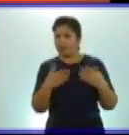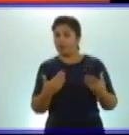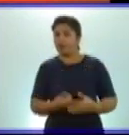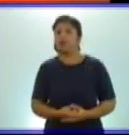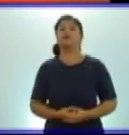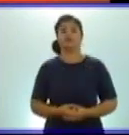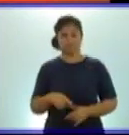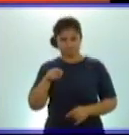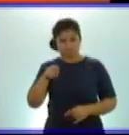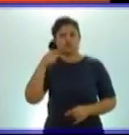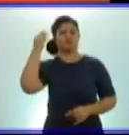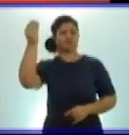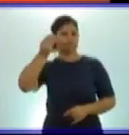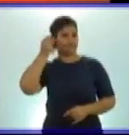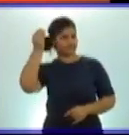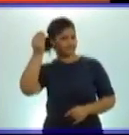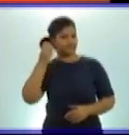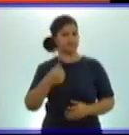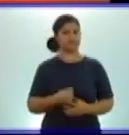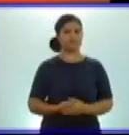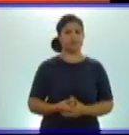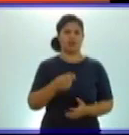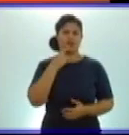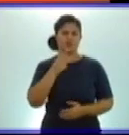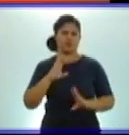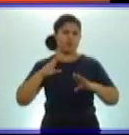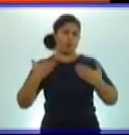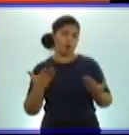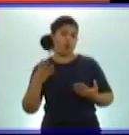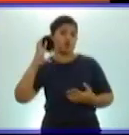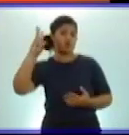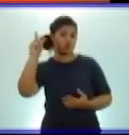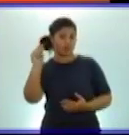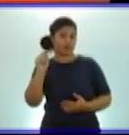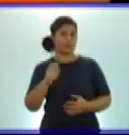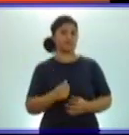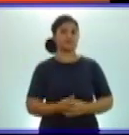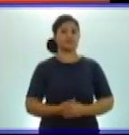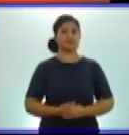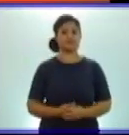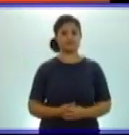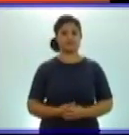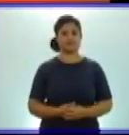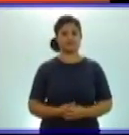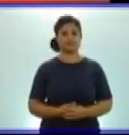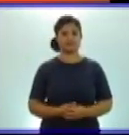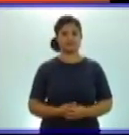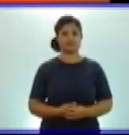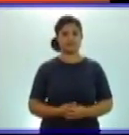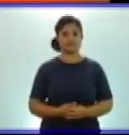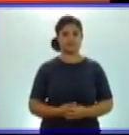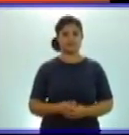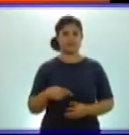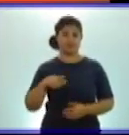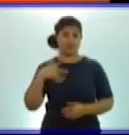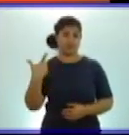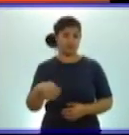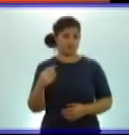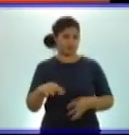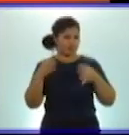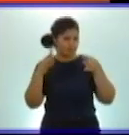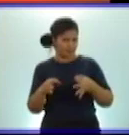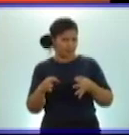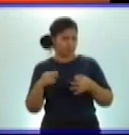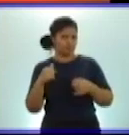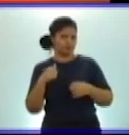hacen en esta situación. ¿En qué número pensó Anay? Bueno, los dejo estos ejercicios que yo señalé y muchos otros,